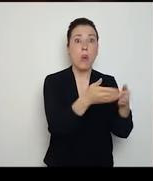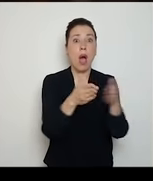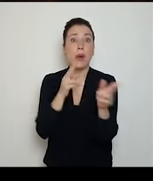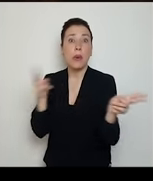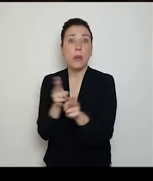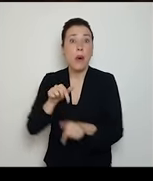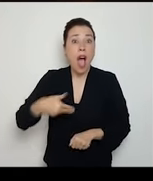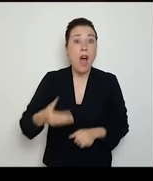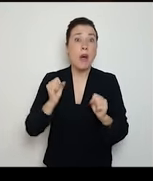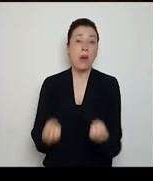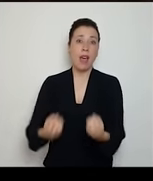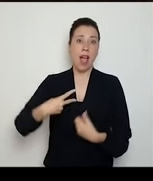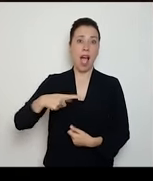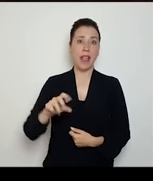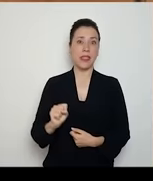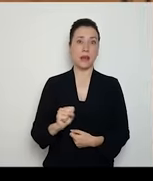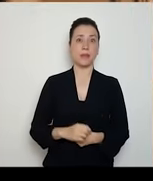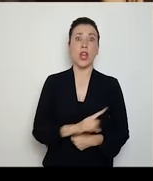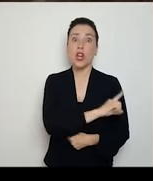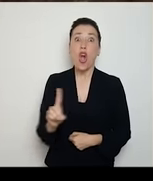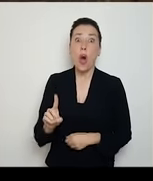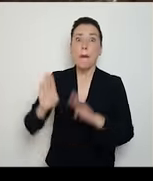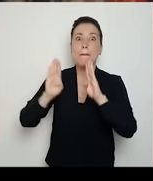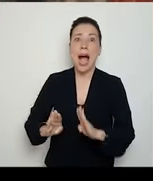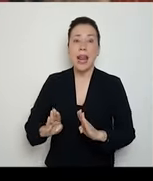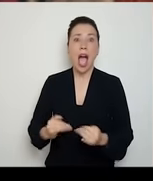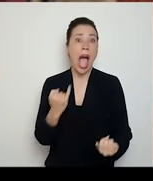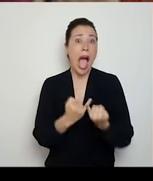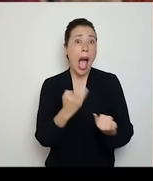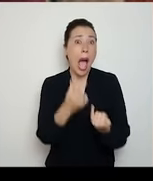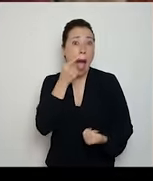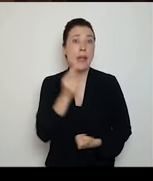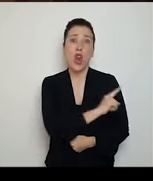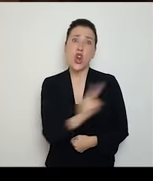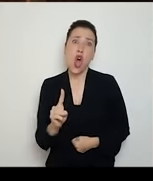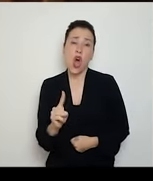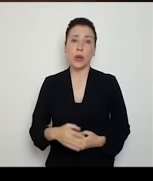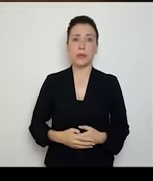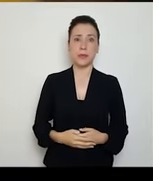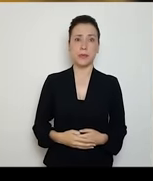y ahora podría contagiarse de alta. No, nada. Amigo, no.